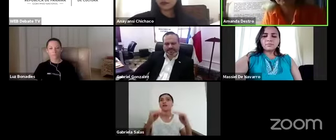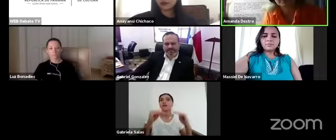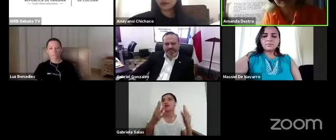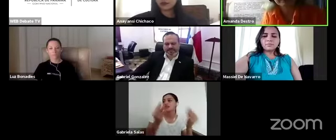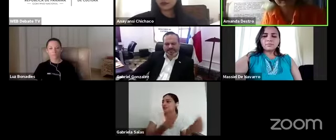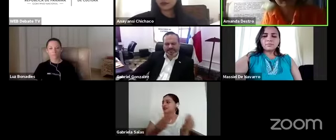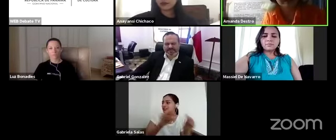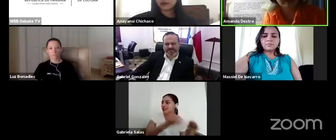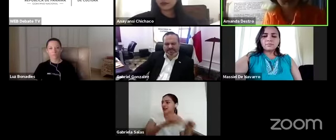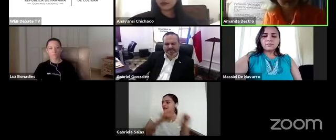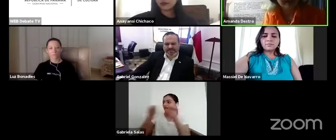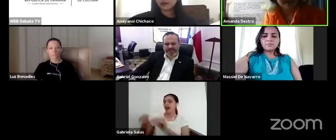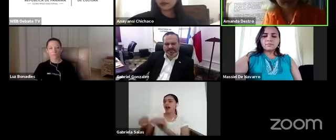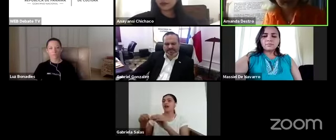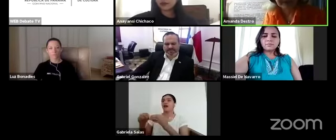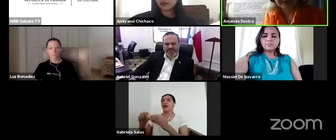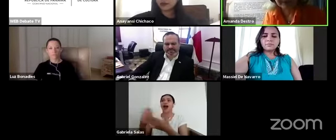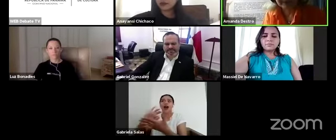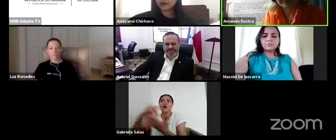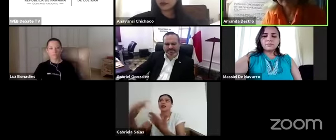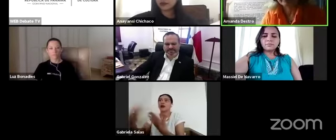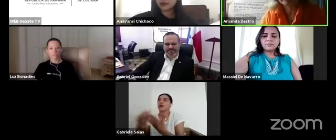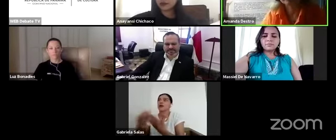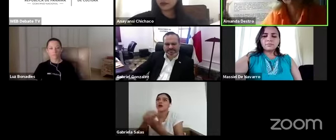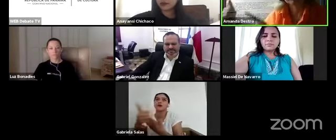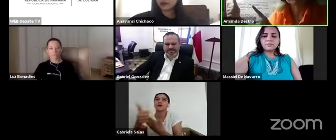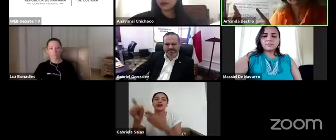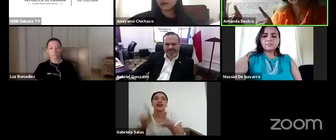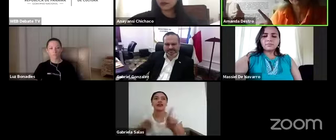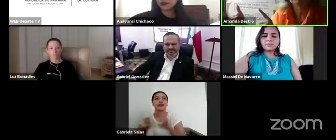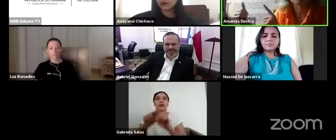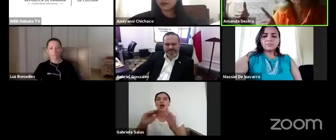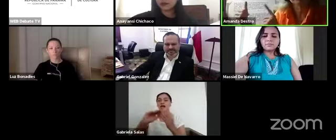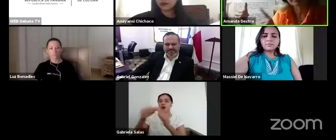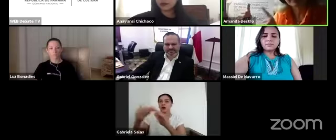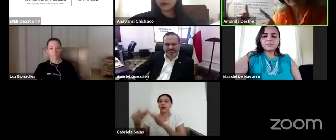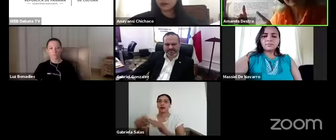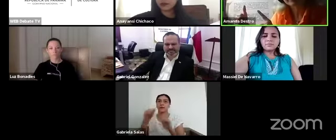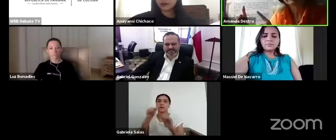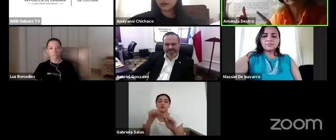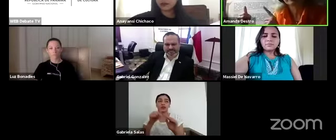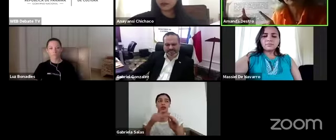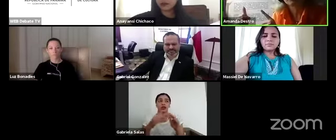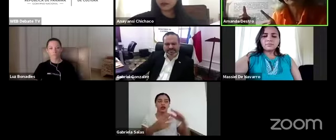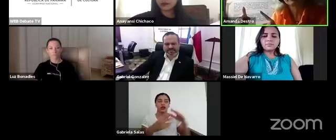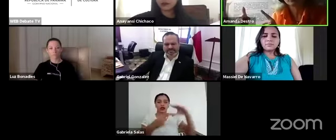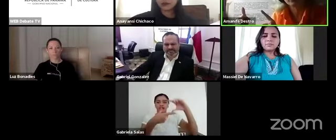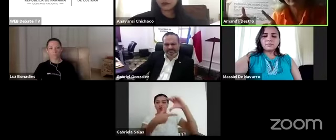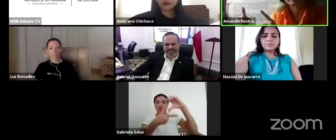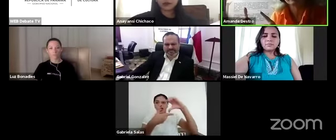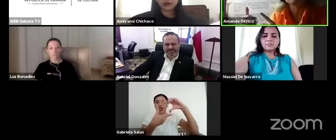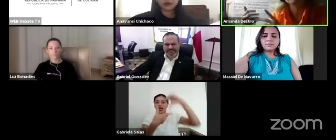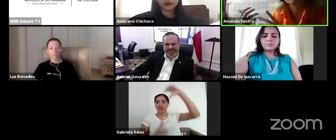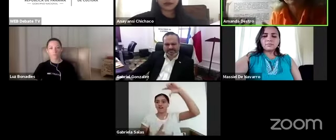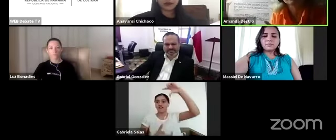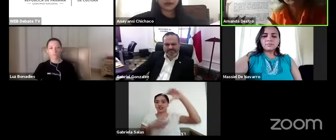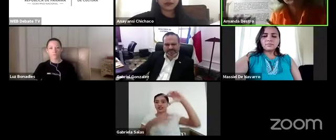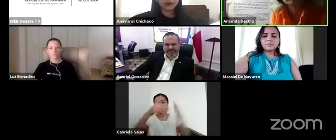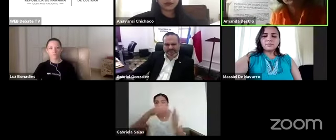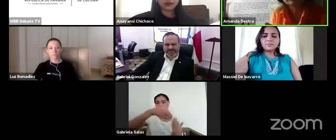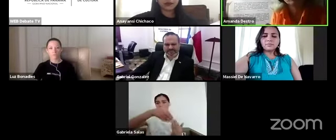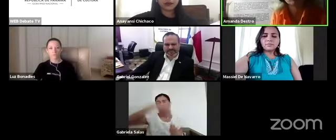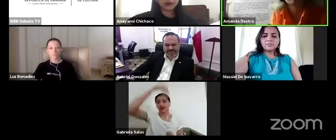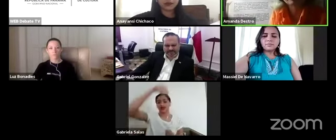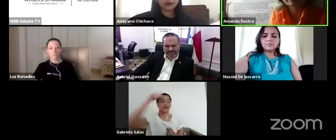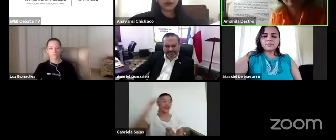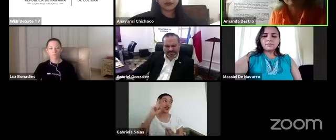otras provincias este afiche por ejemplo que ven aquí se creó para una exposición en